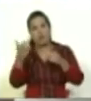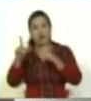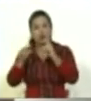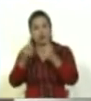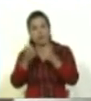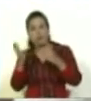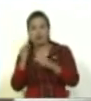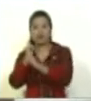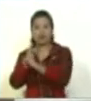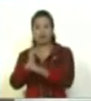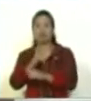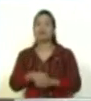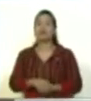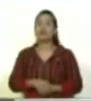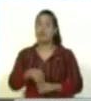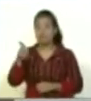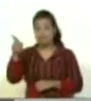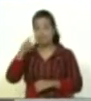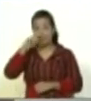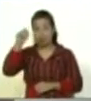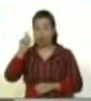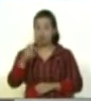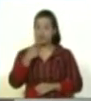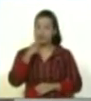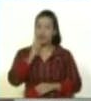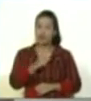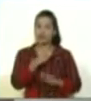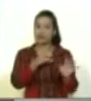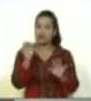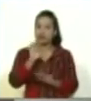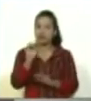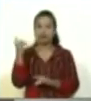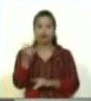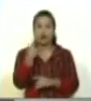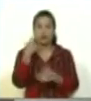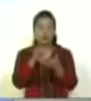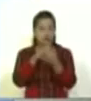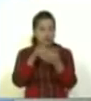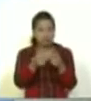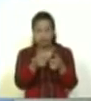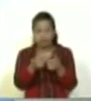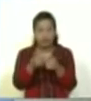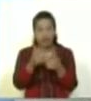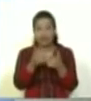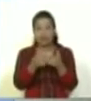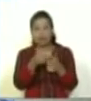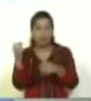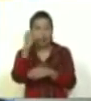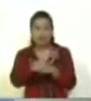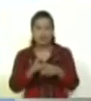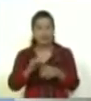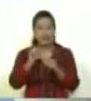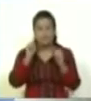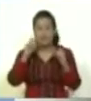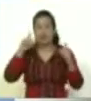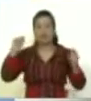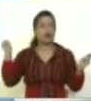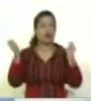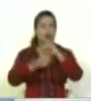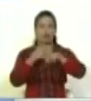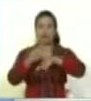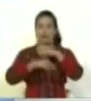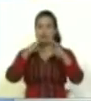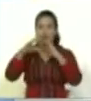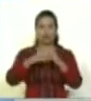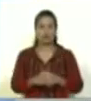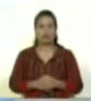pueblo venezolano se está informando y entreteniendo a través de las plataformas digitales. Es un número extraordinario. Es una transformación, una revolución ¿Ya la gente